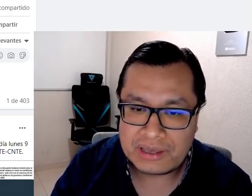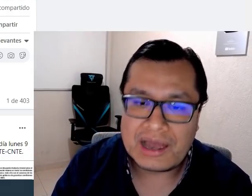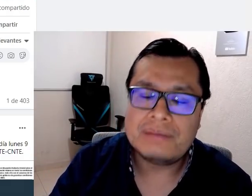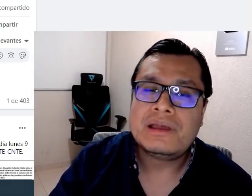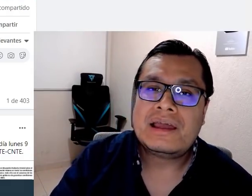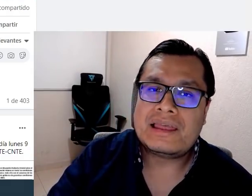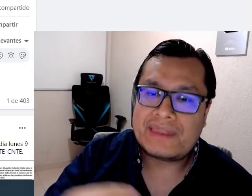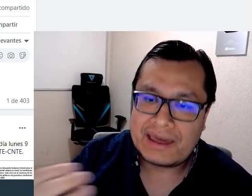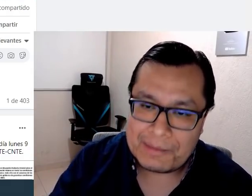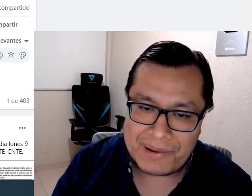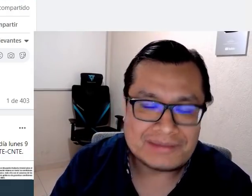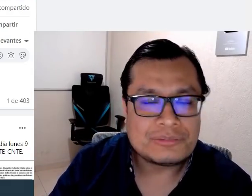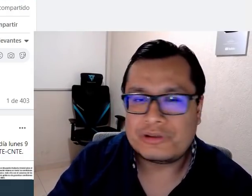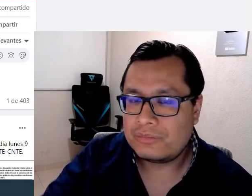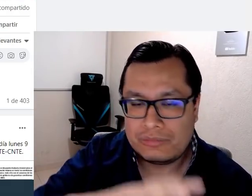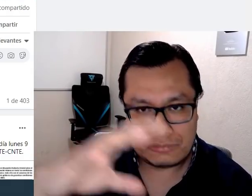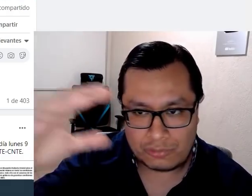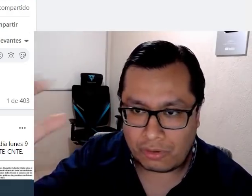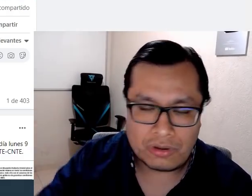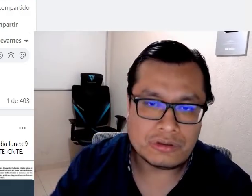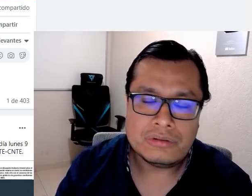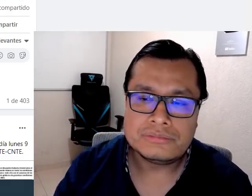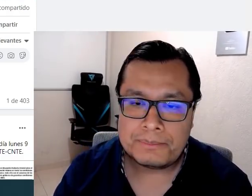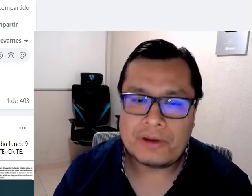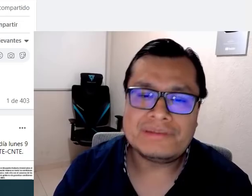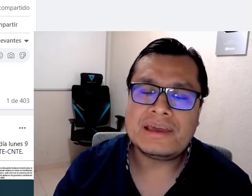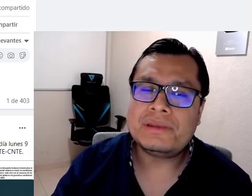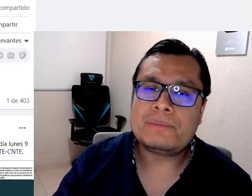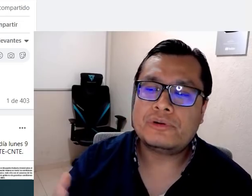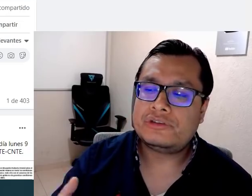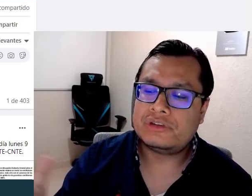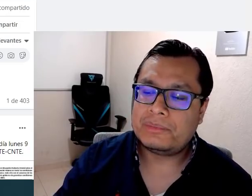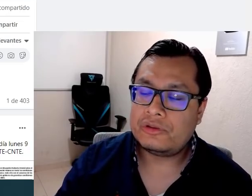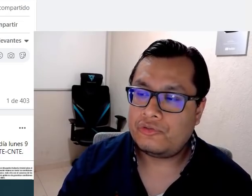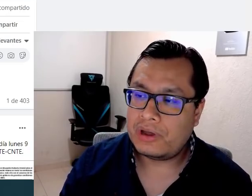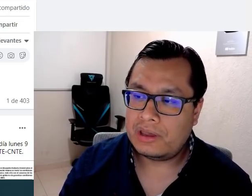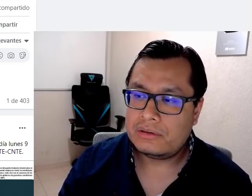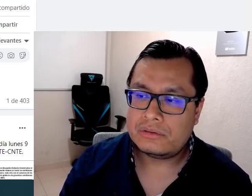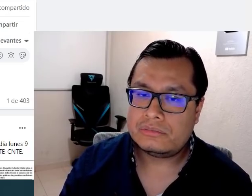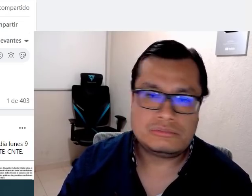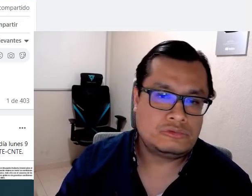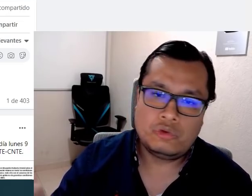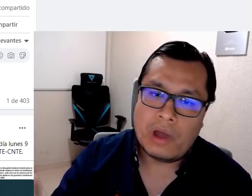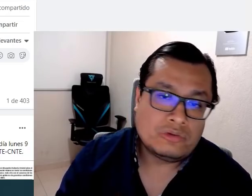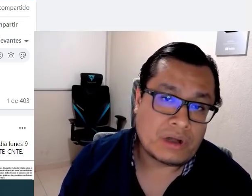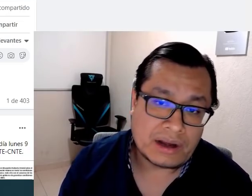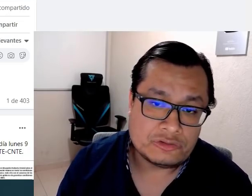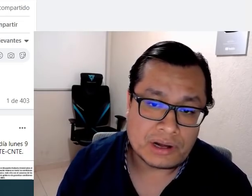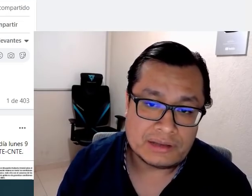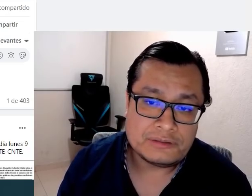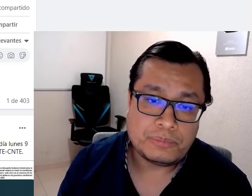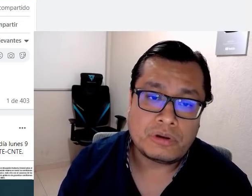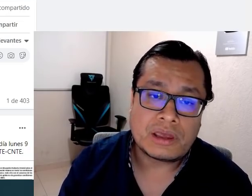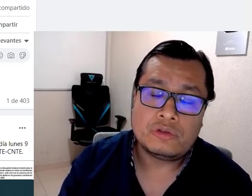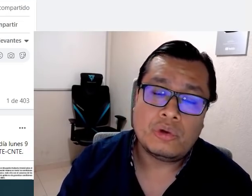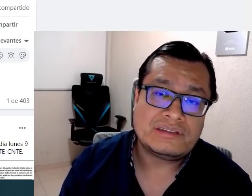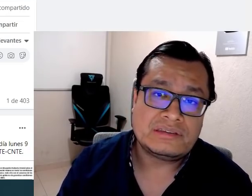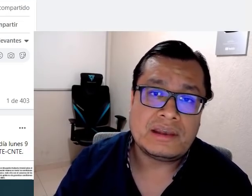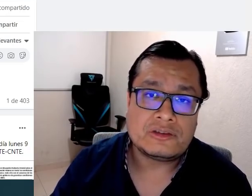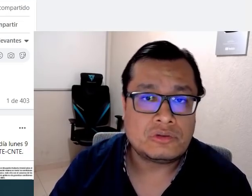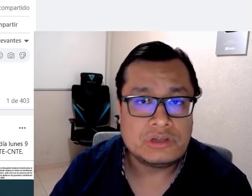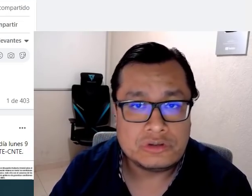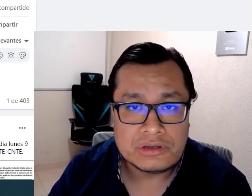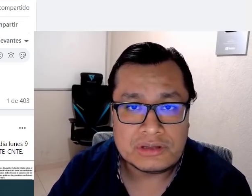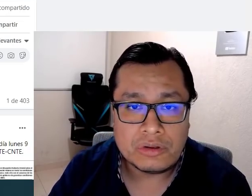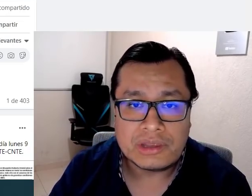ejemplo, la USICAM, la entrega de plazas, bueno, un rollo, pero básicamente el posicionamiento fue no hay un regreso a clases porque no